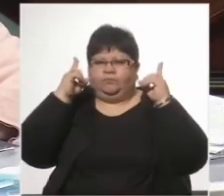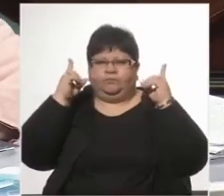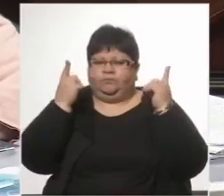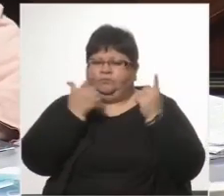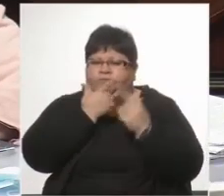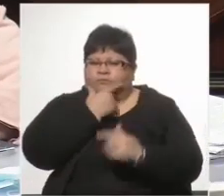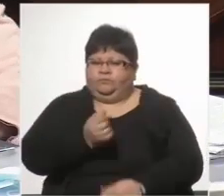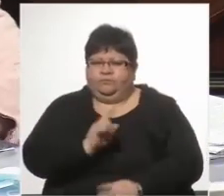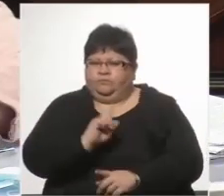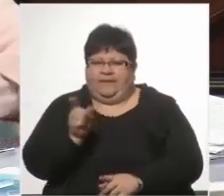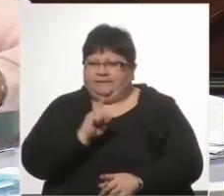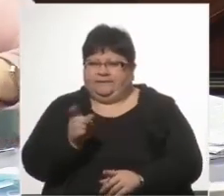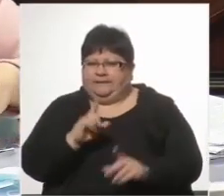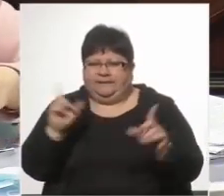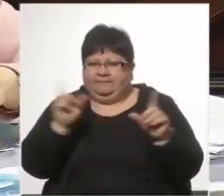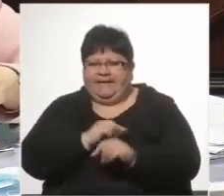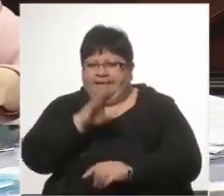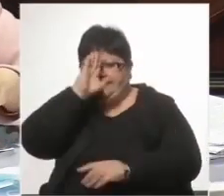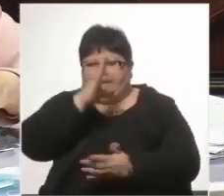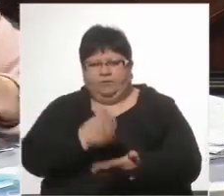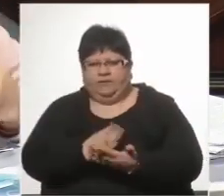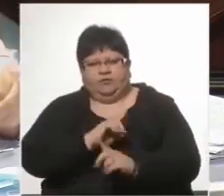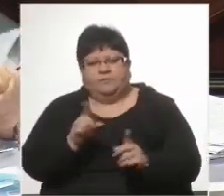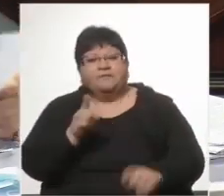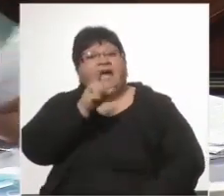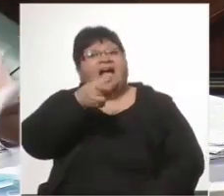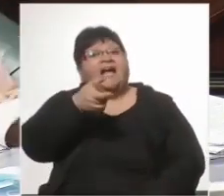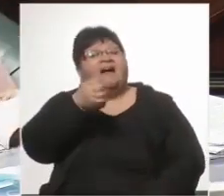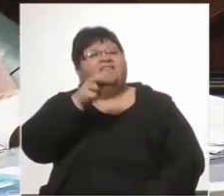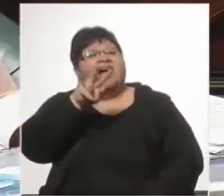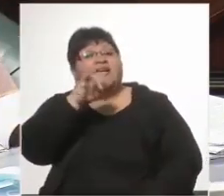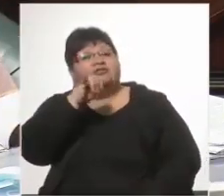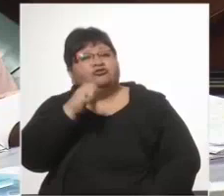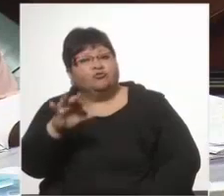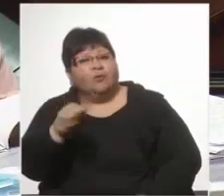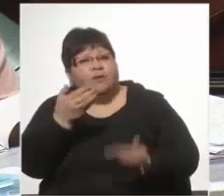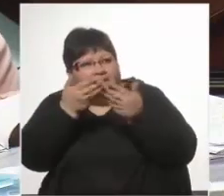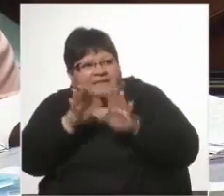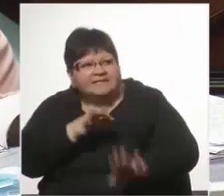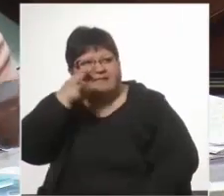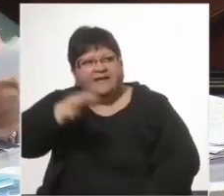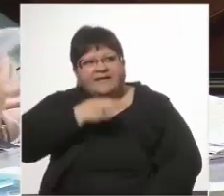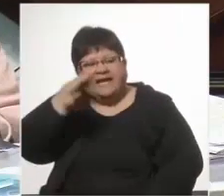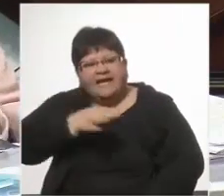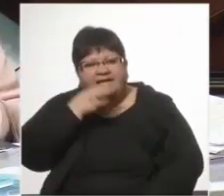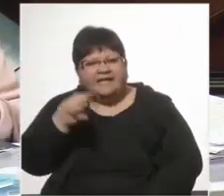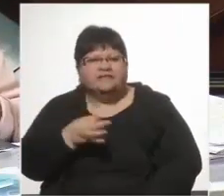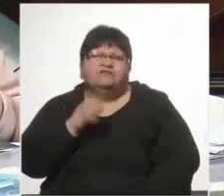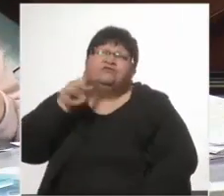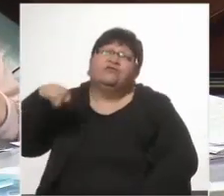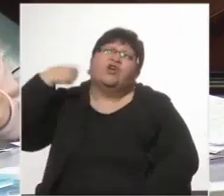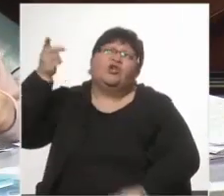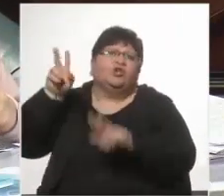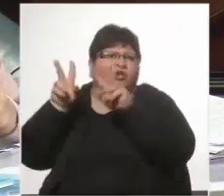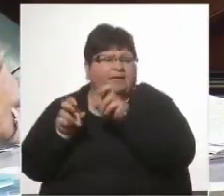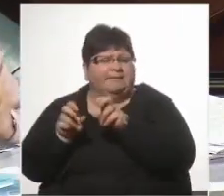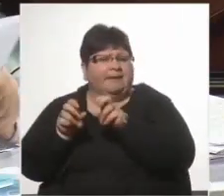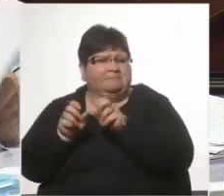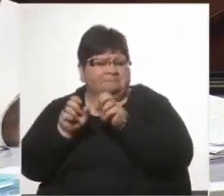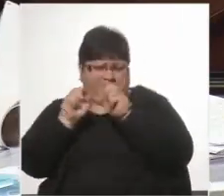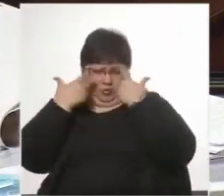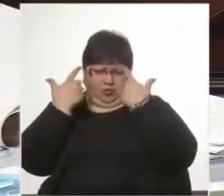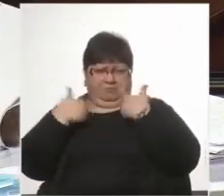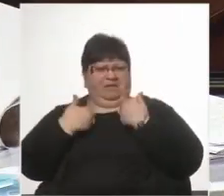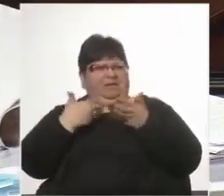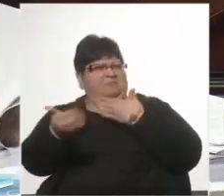dictadura. Gavazo, cuando empieza a declarar, empieza a declarar sobre otros temas que me llama la atención que a nadie